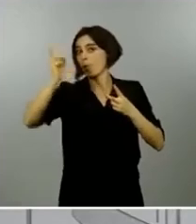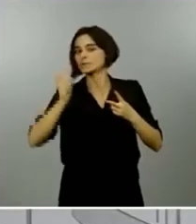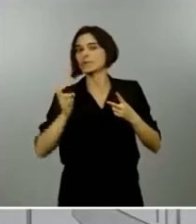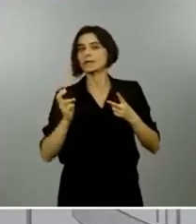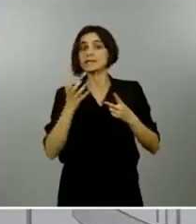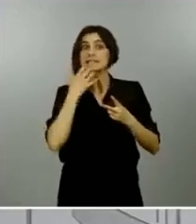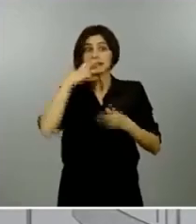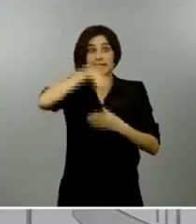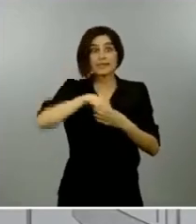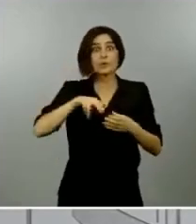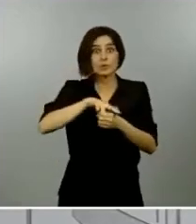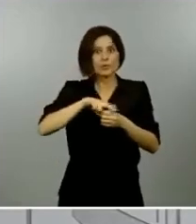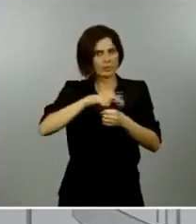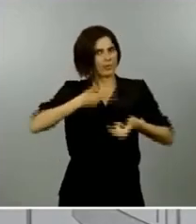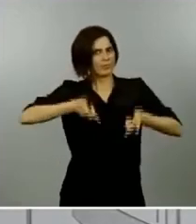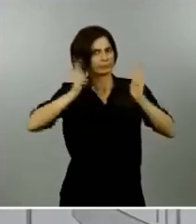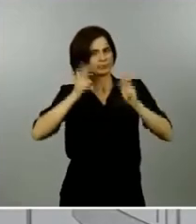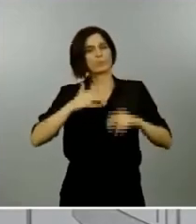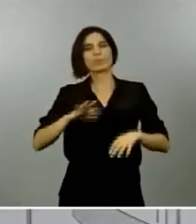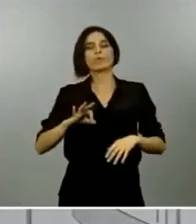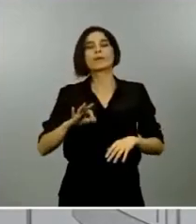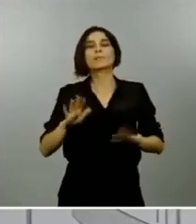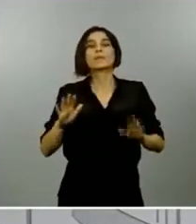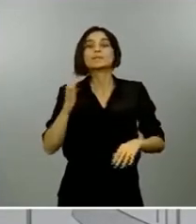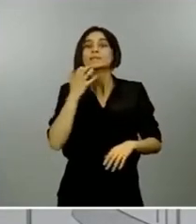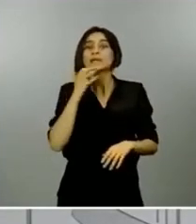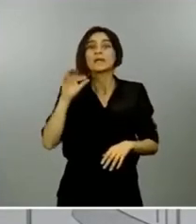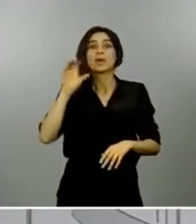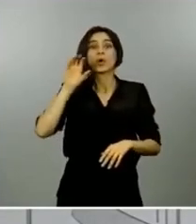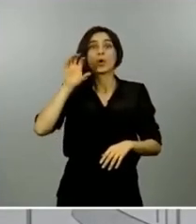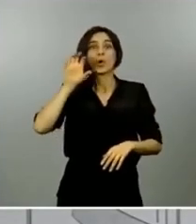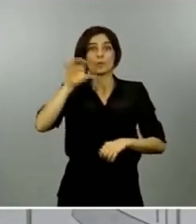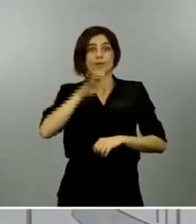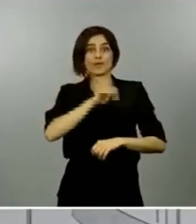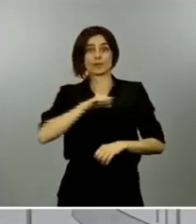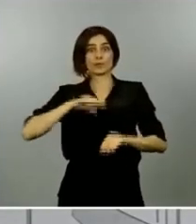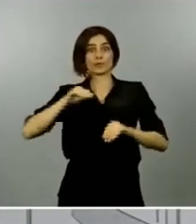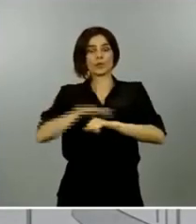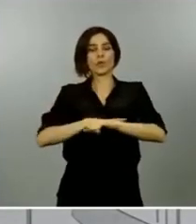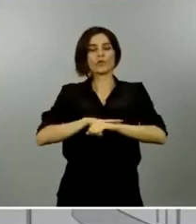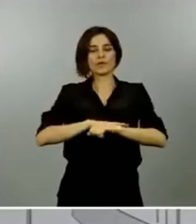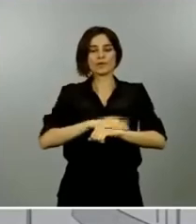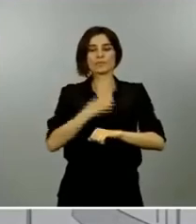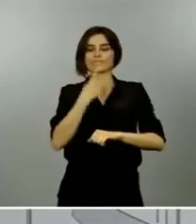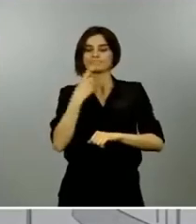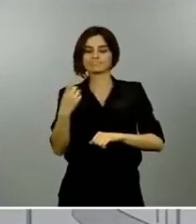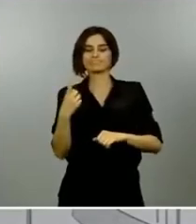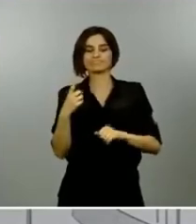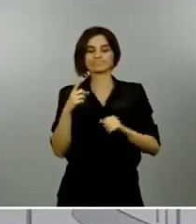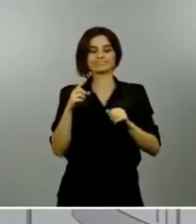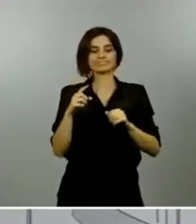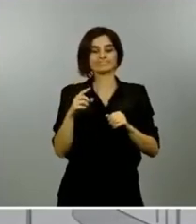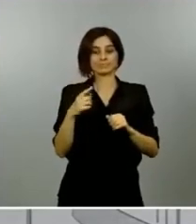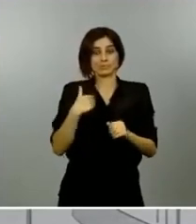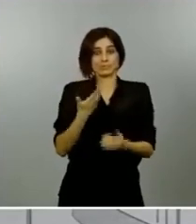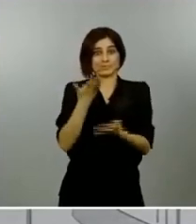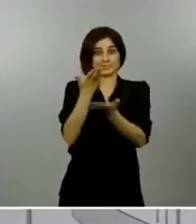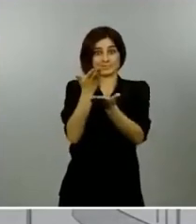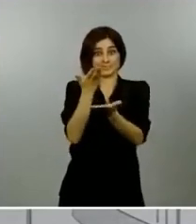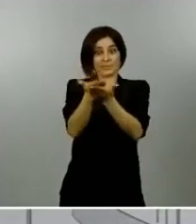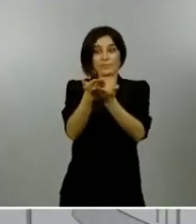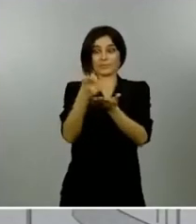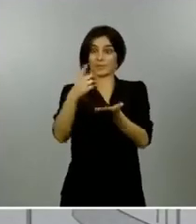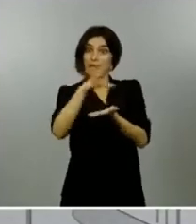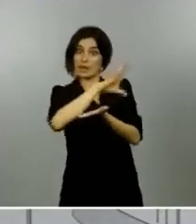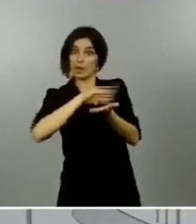el criterio que nosotros propusimos de que sea la unidad territorial la provincia pues lógicamente si es en otra provincia no puede si es en la misma provincia pues efectivamente puede ir usted a un